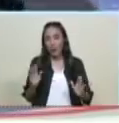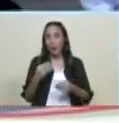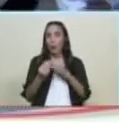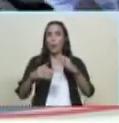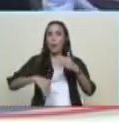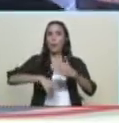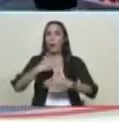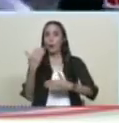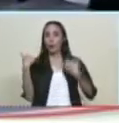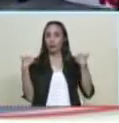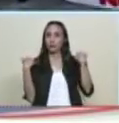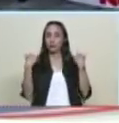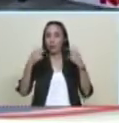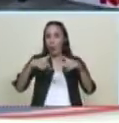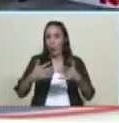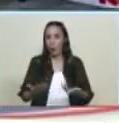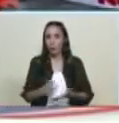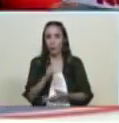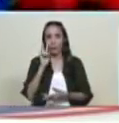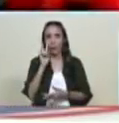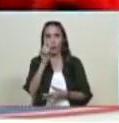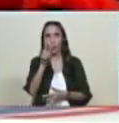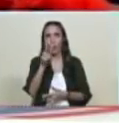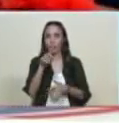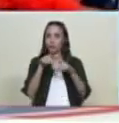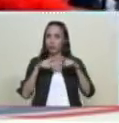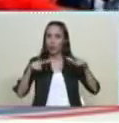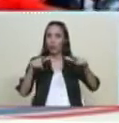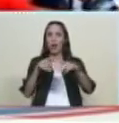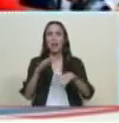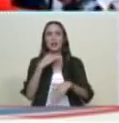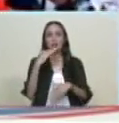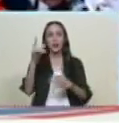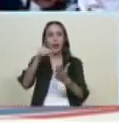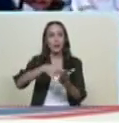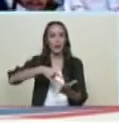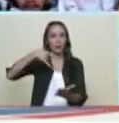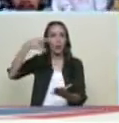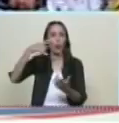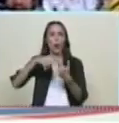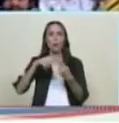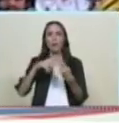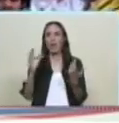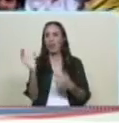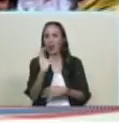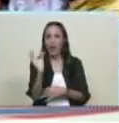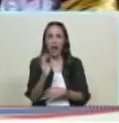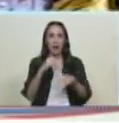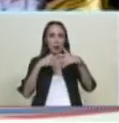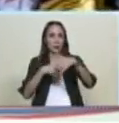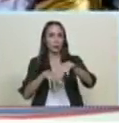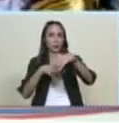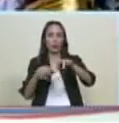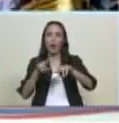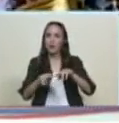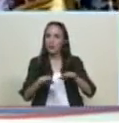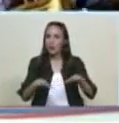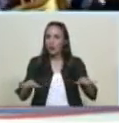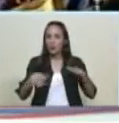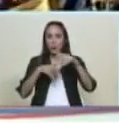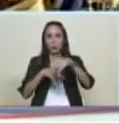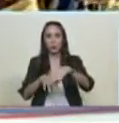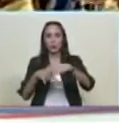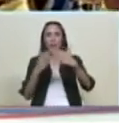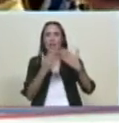que hubo hoy en los alrededores del panteón y el centro de Caracas los niños y niñas así es